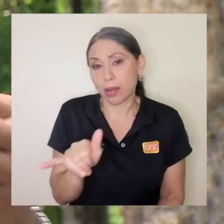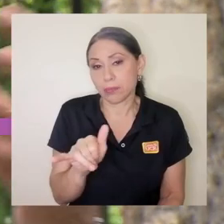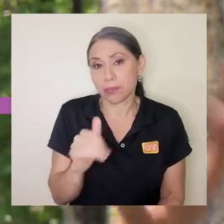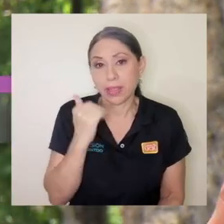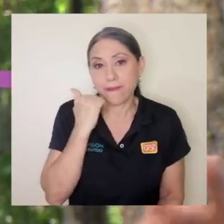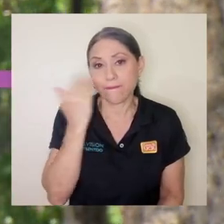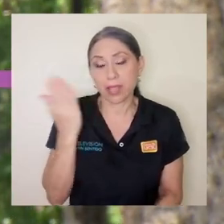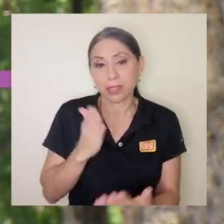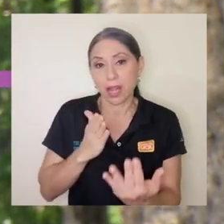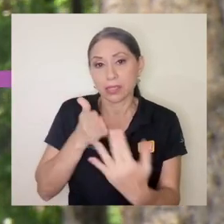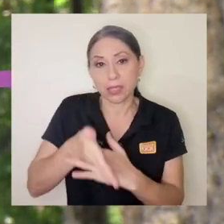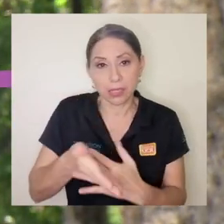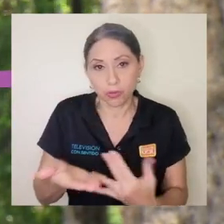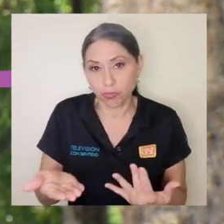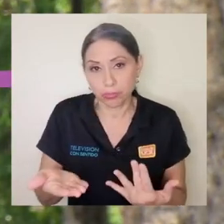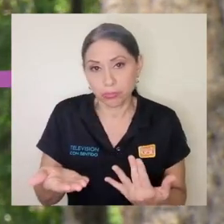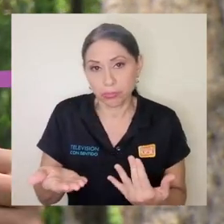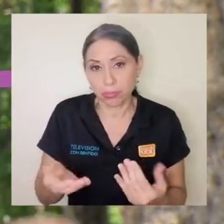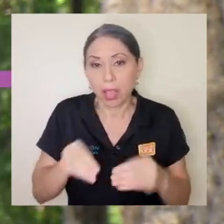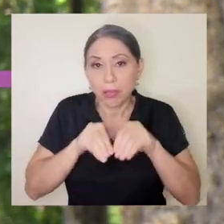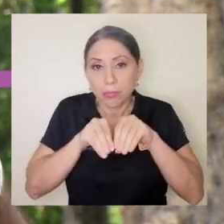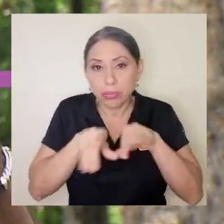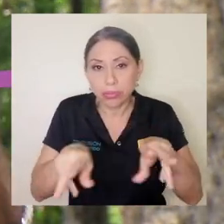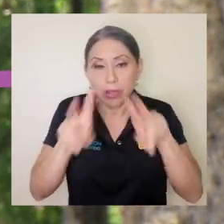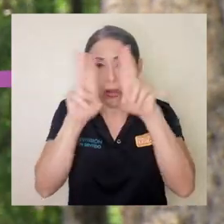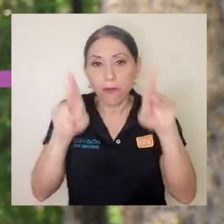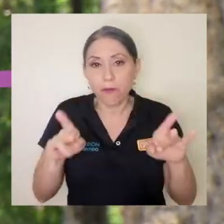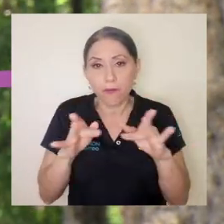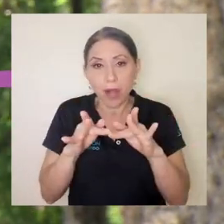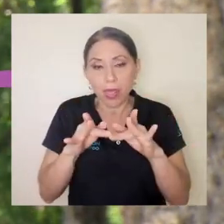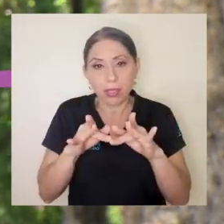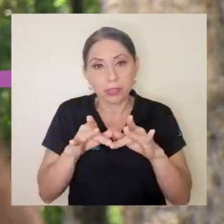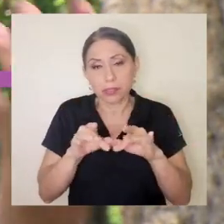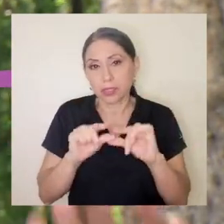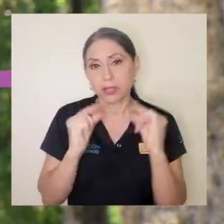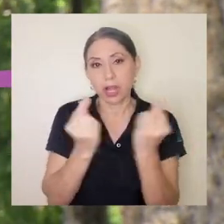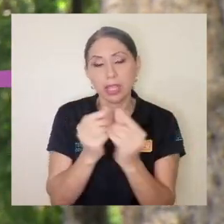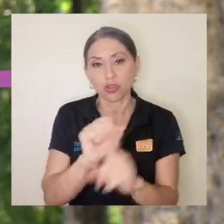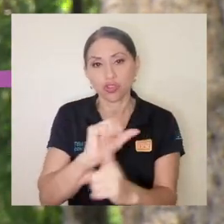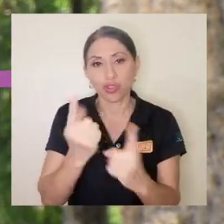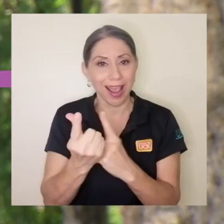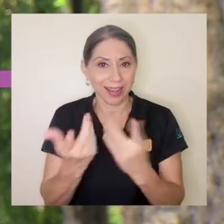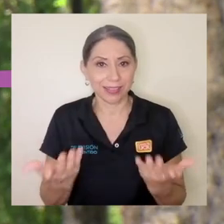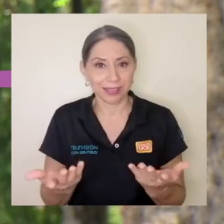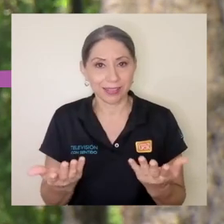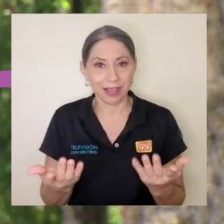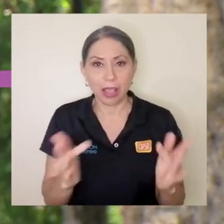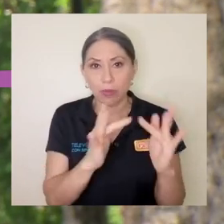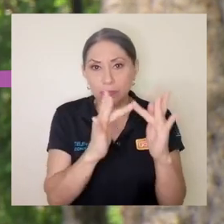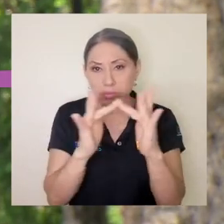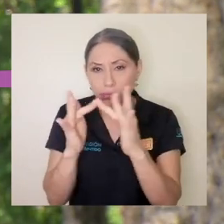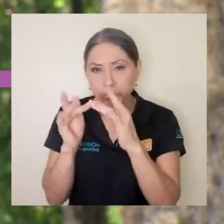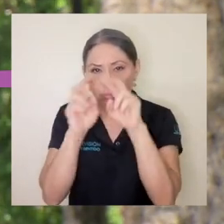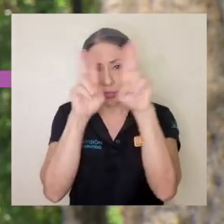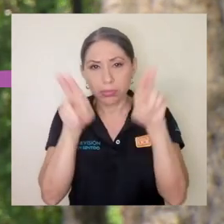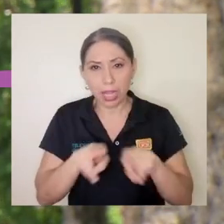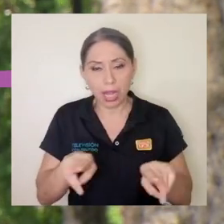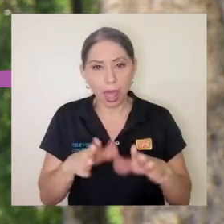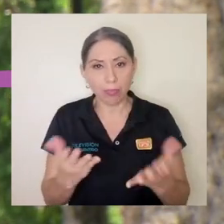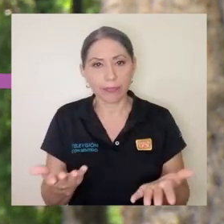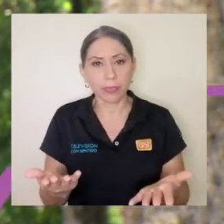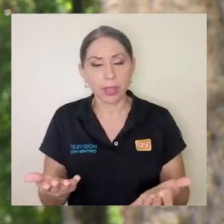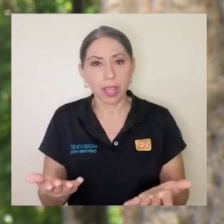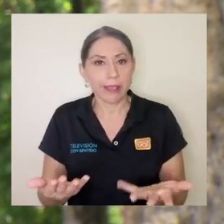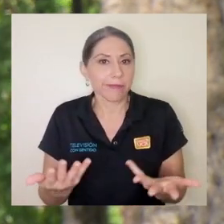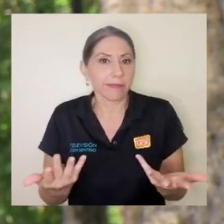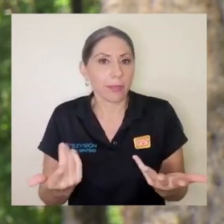fácil acceso en redes sociales en la red en donde yo de pronto